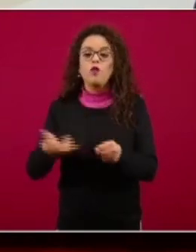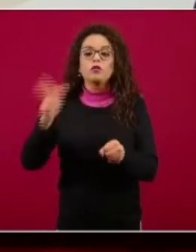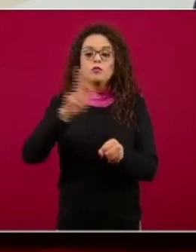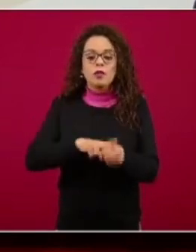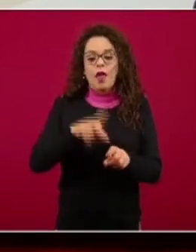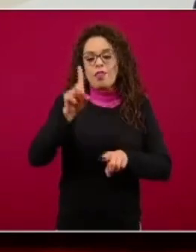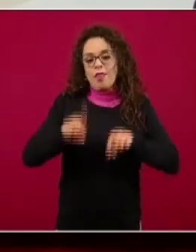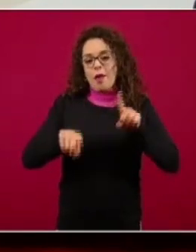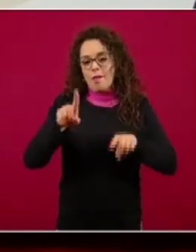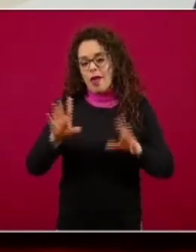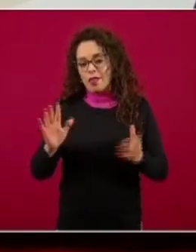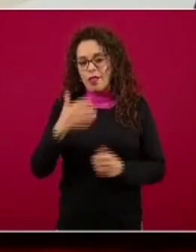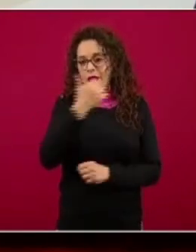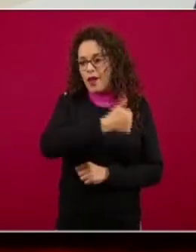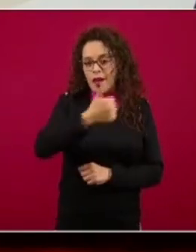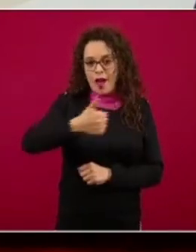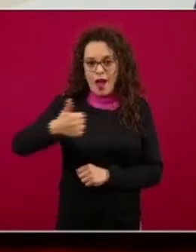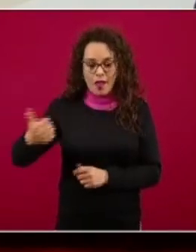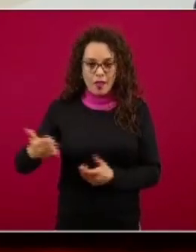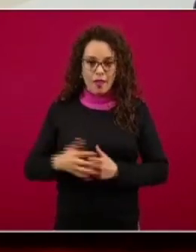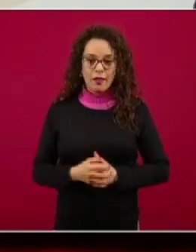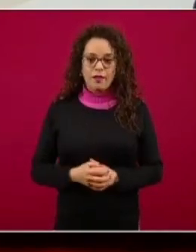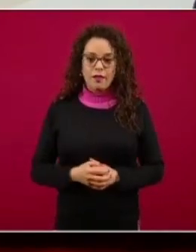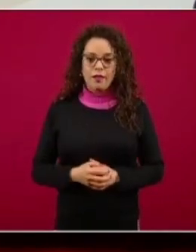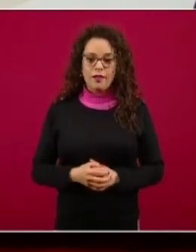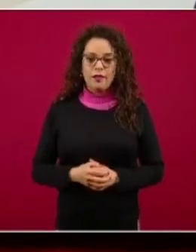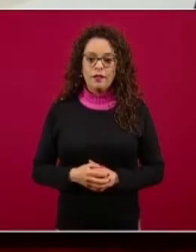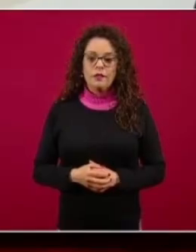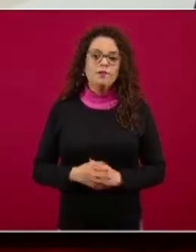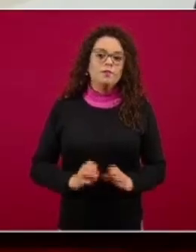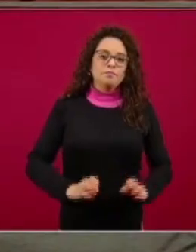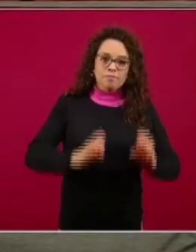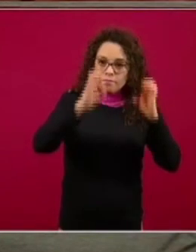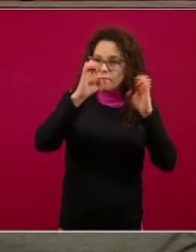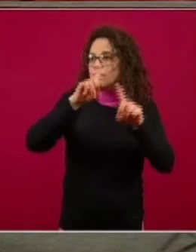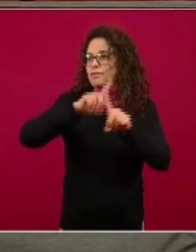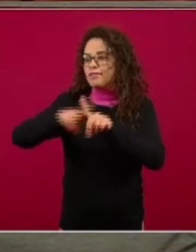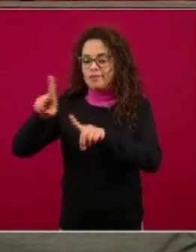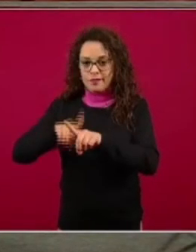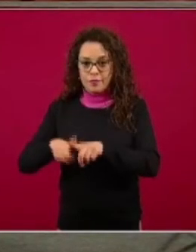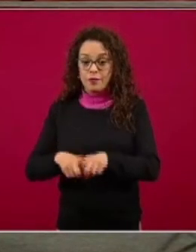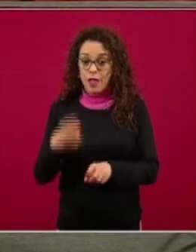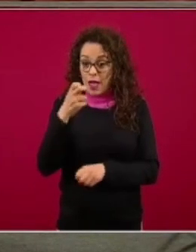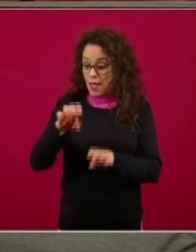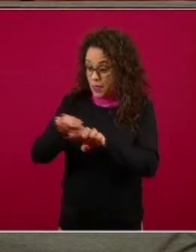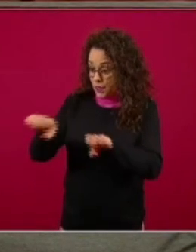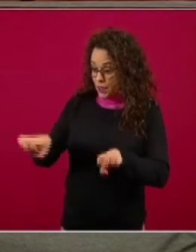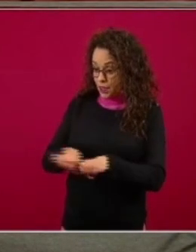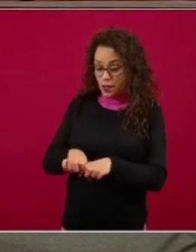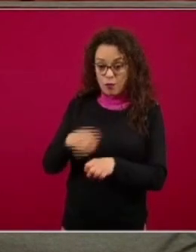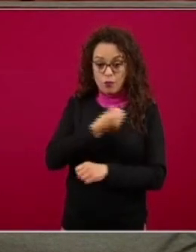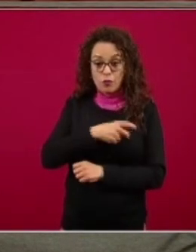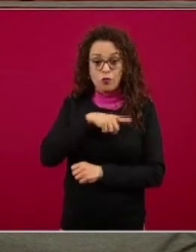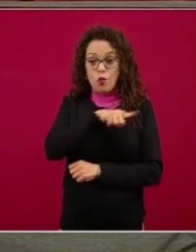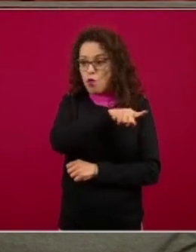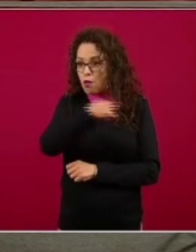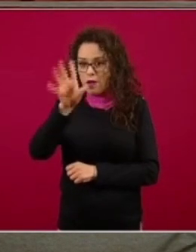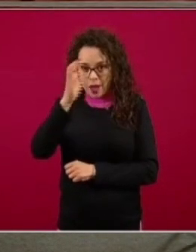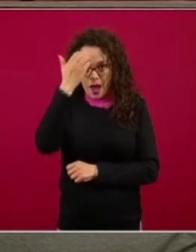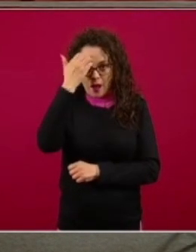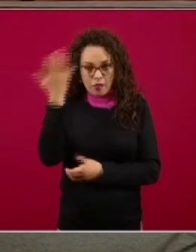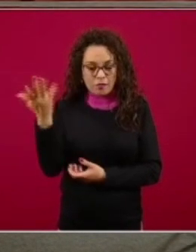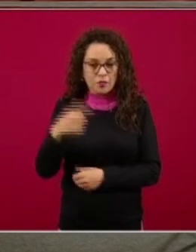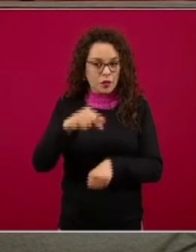capacidades e infraestructura. Y ese equipo de salud que ustedes conocen, médicos, médicos